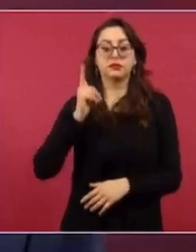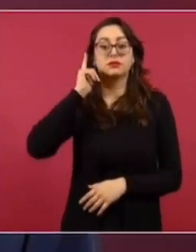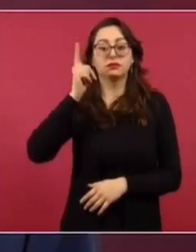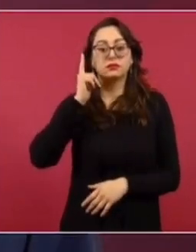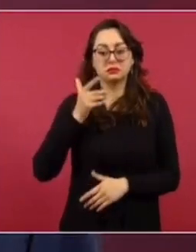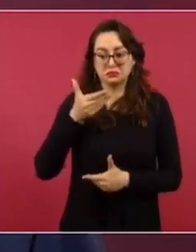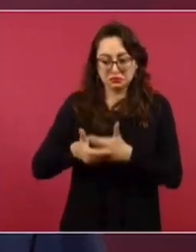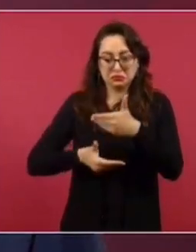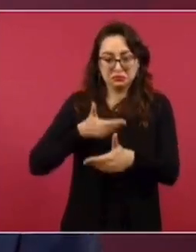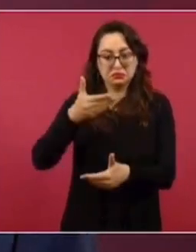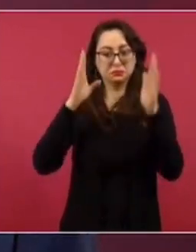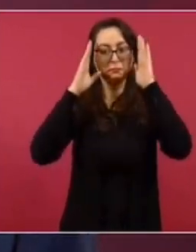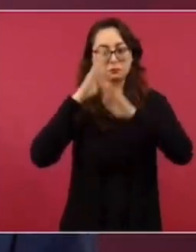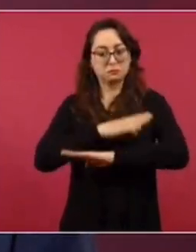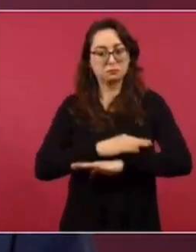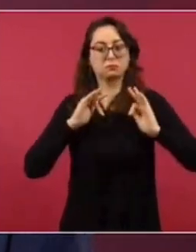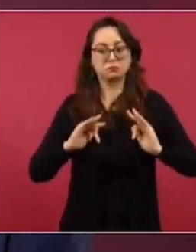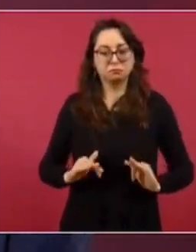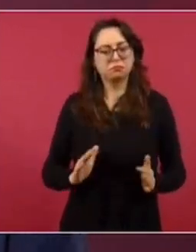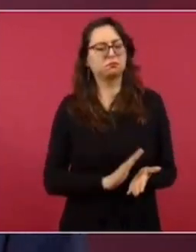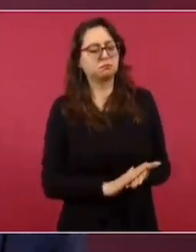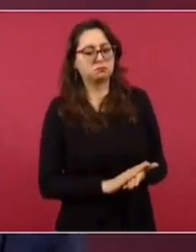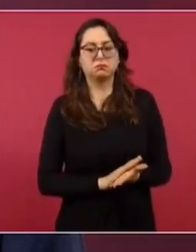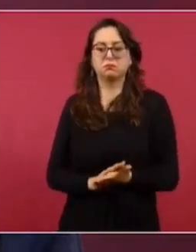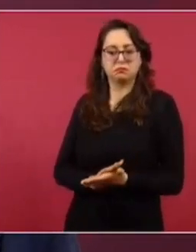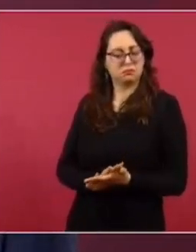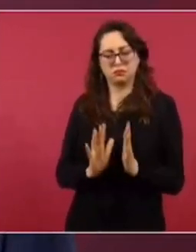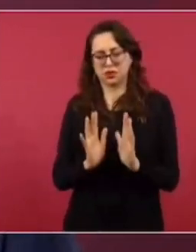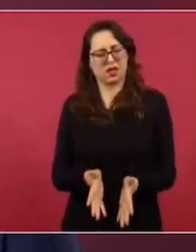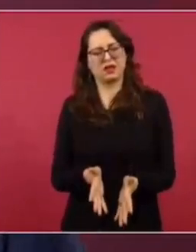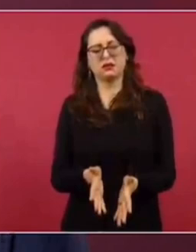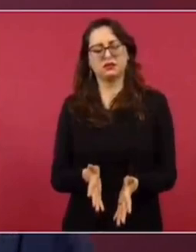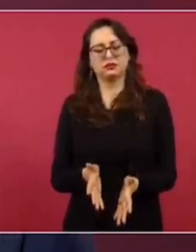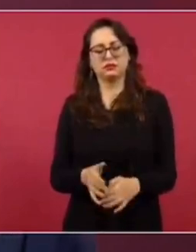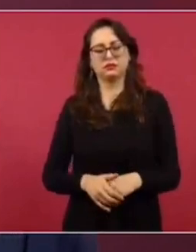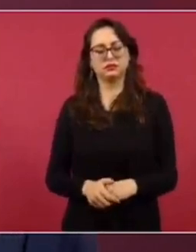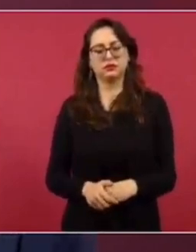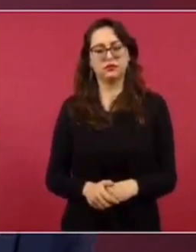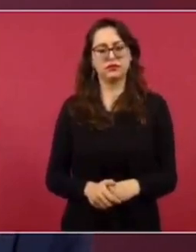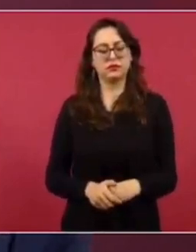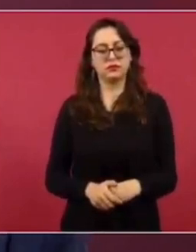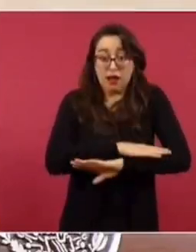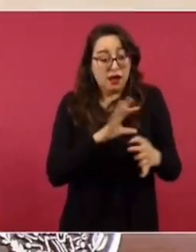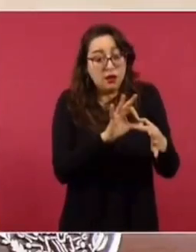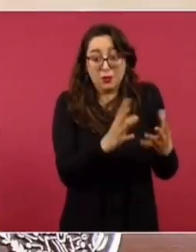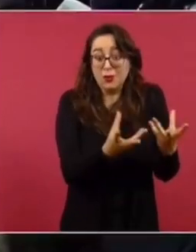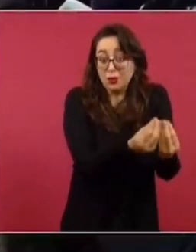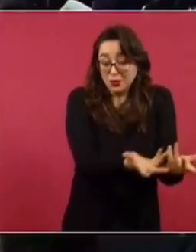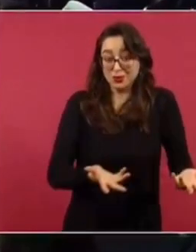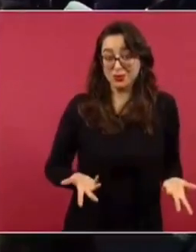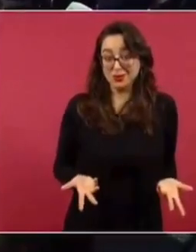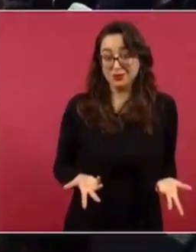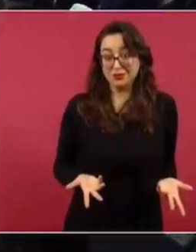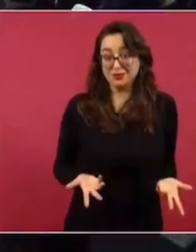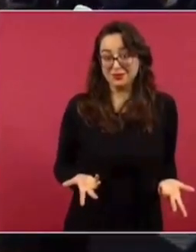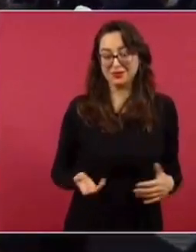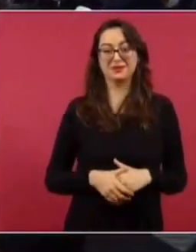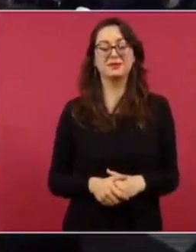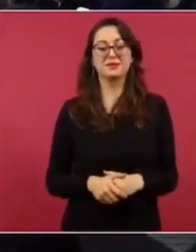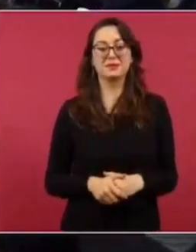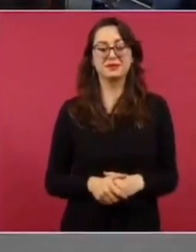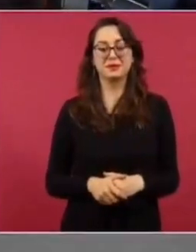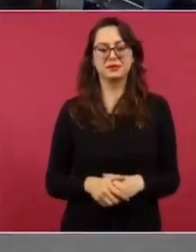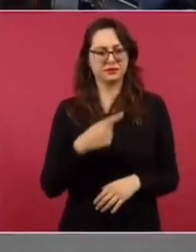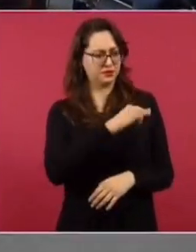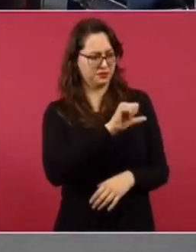que haya perdón, aunque no se olviden las cosas. Sí, sí, sí, sí. O